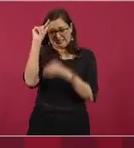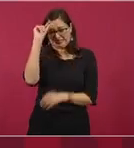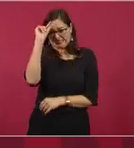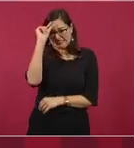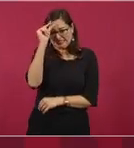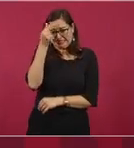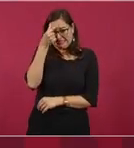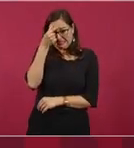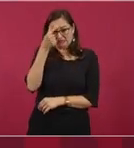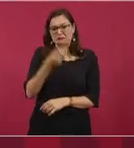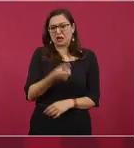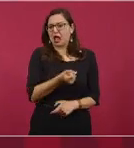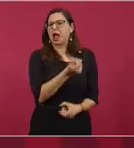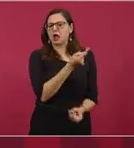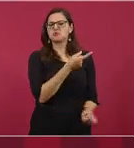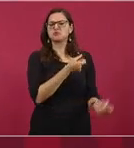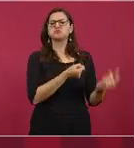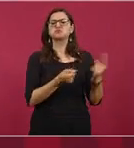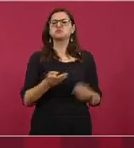se asumen,